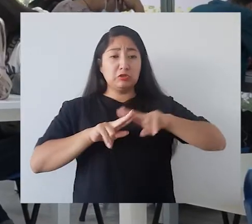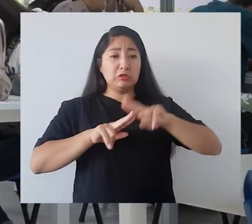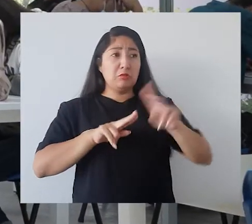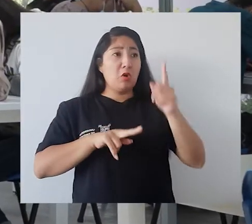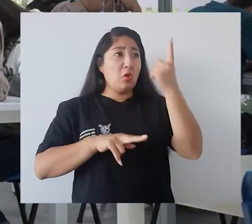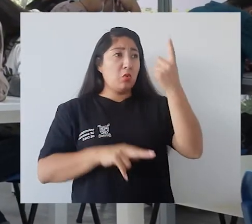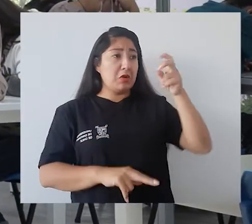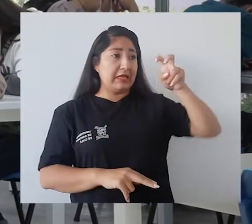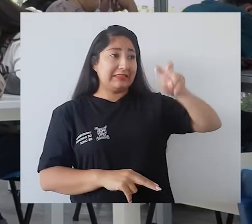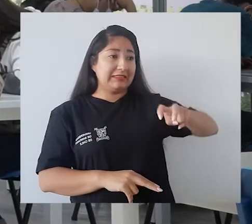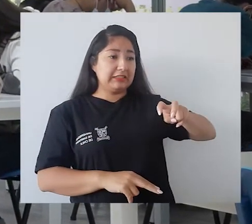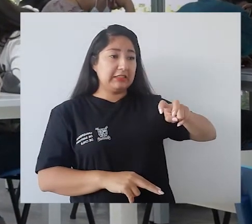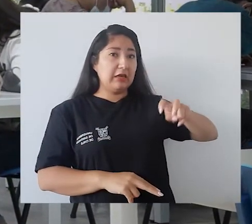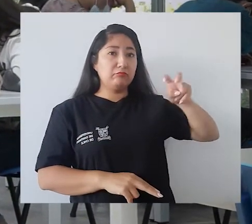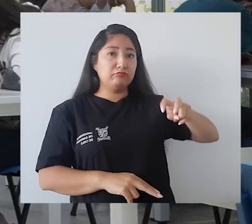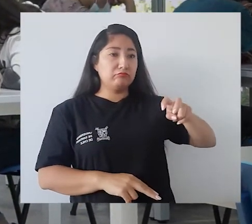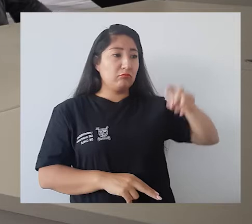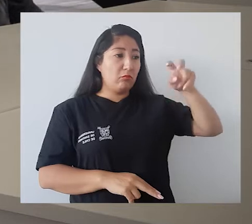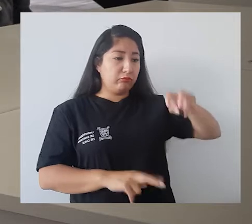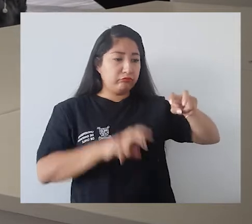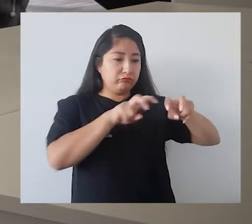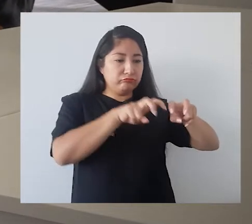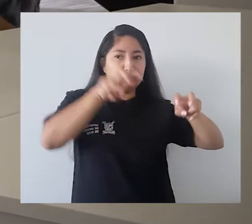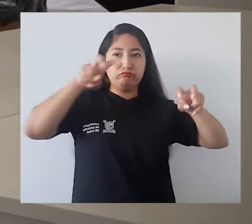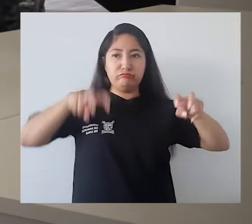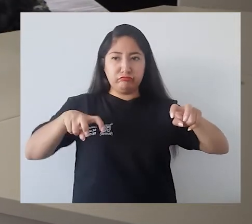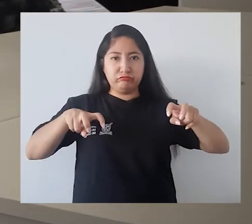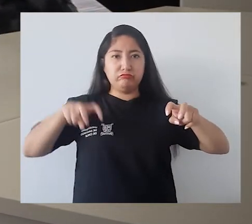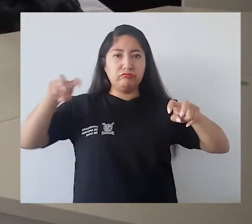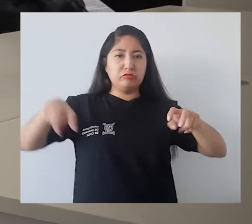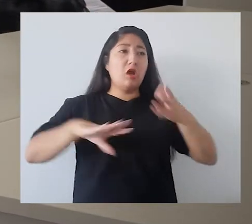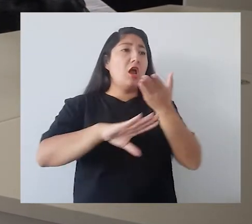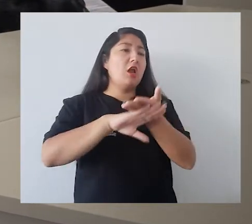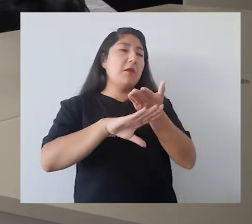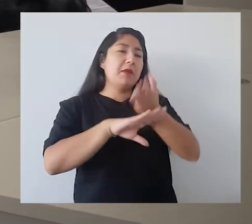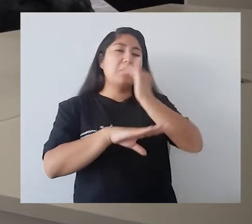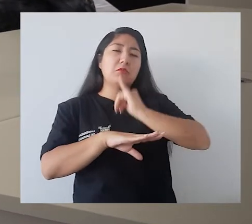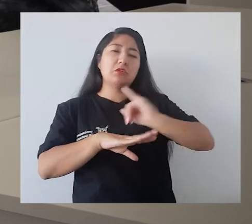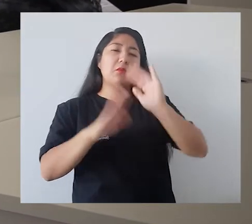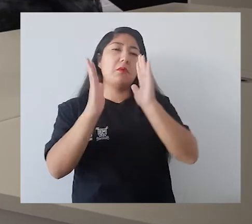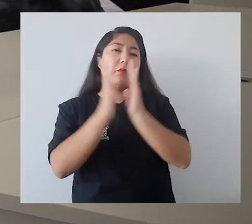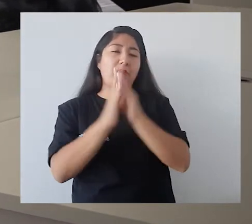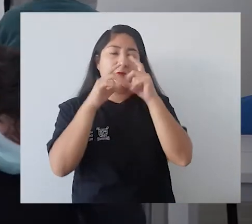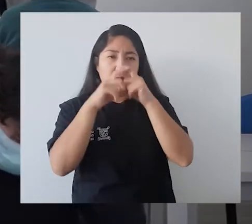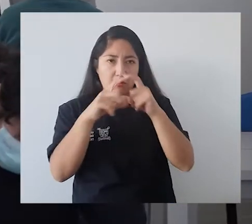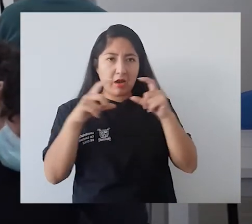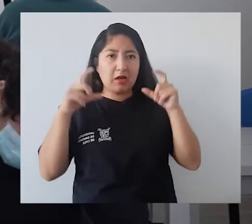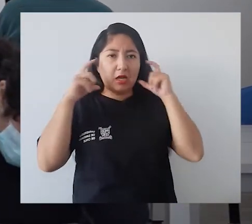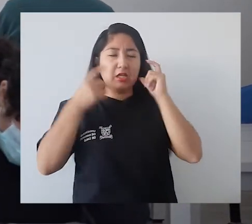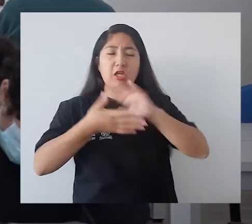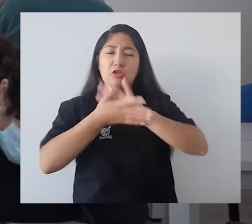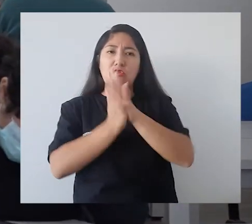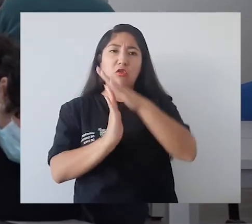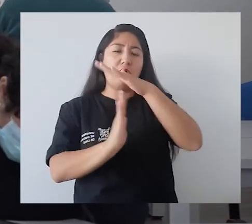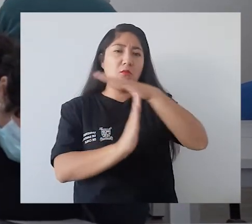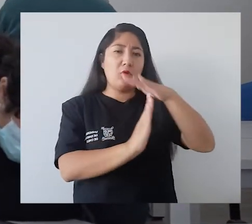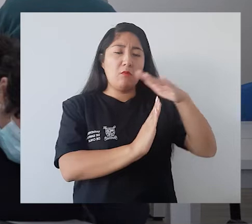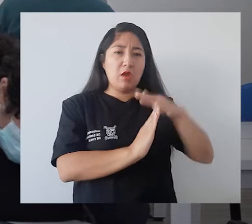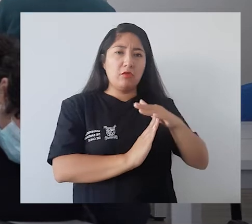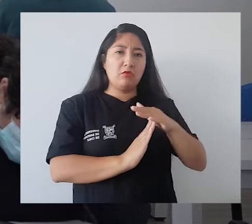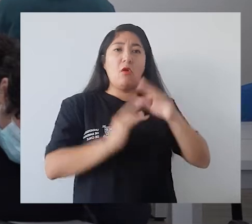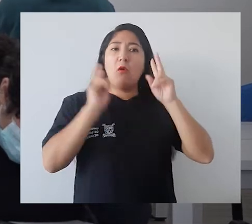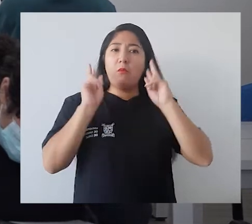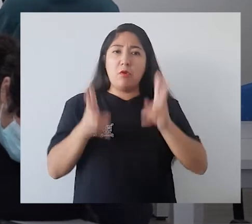solamente una silla por puesto para poder guardar la distancia. Les hemos pedido que utilicen sus mascarillas siempre, en todo